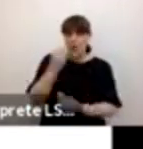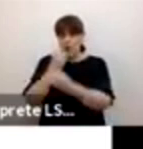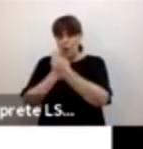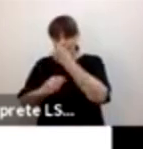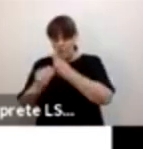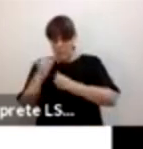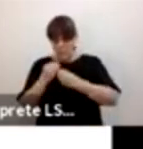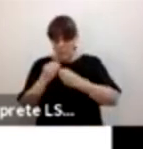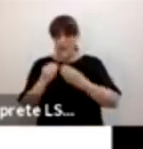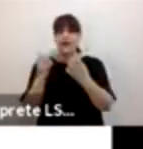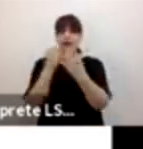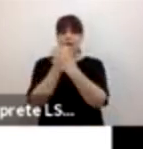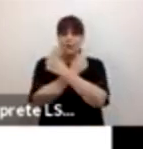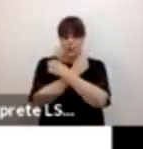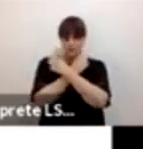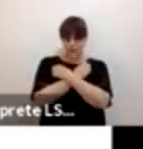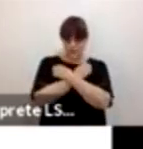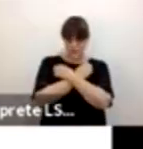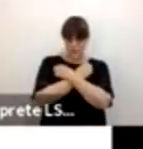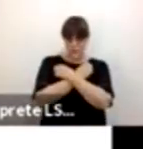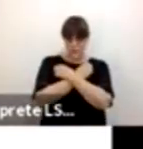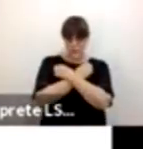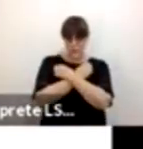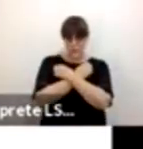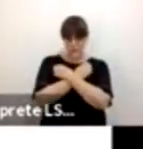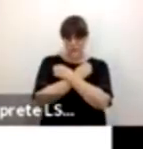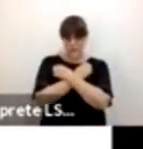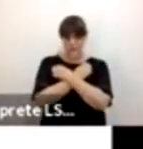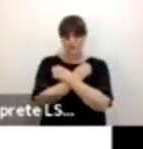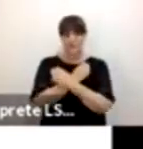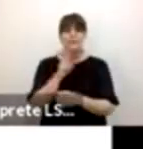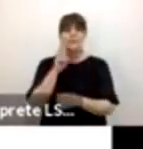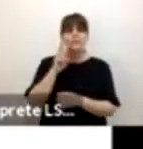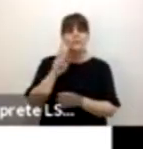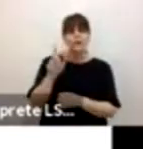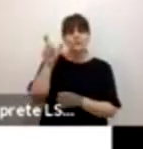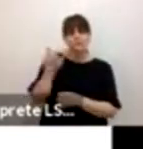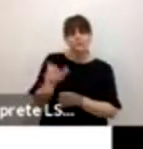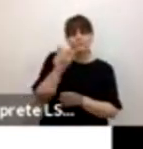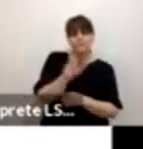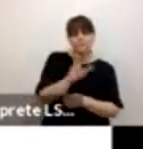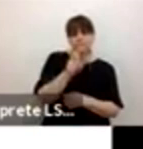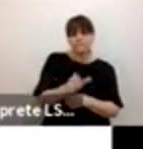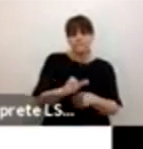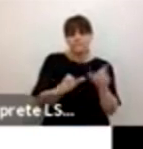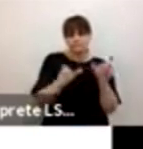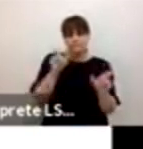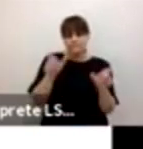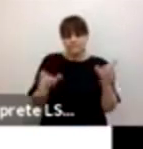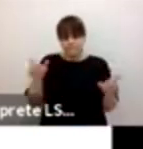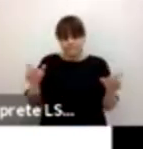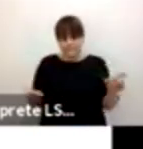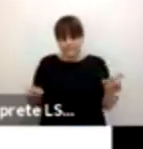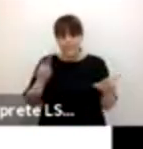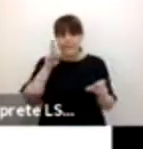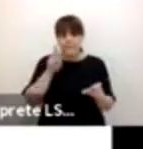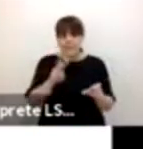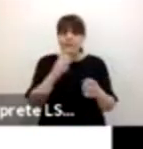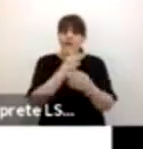Y aquí en la gráfica lo que podemos ver son los rezagos educativos que